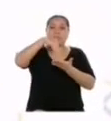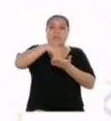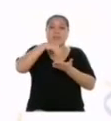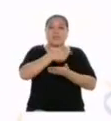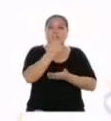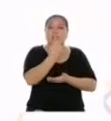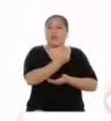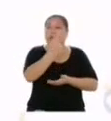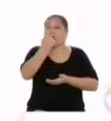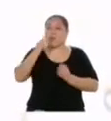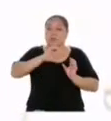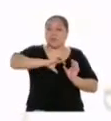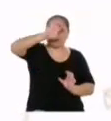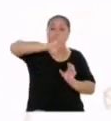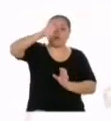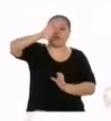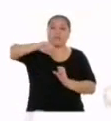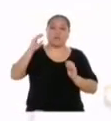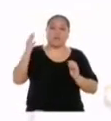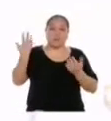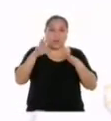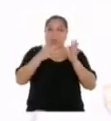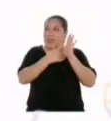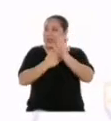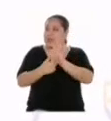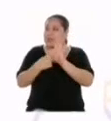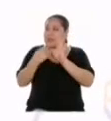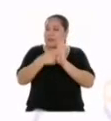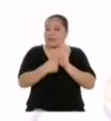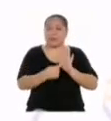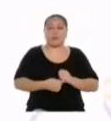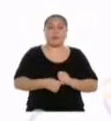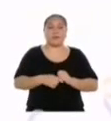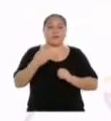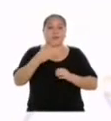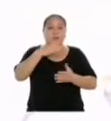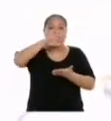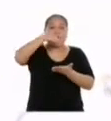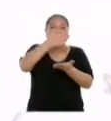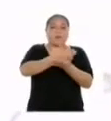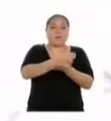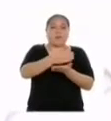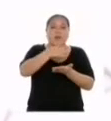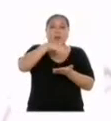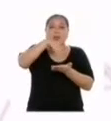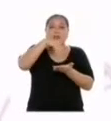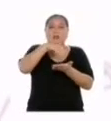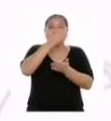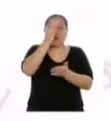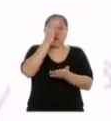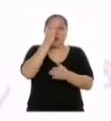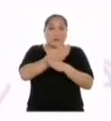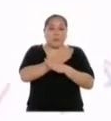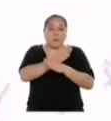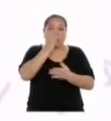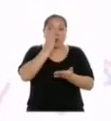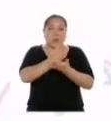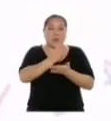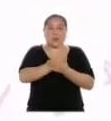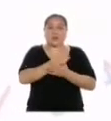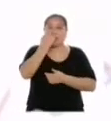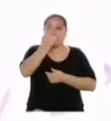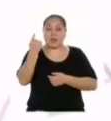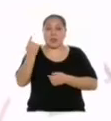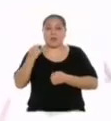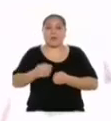superior de cada barra. Aquí ya los marqué. Todos están exactamente a la mitad de cada barra. Vemos también después de la